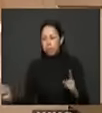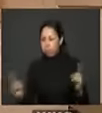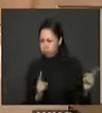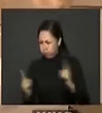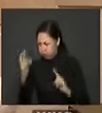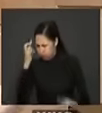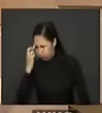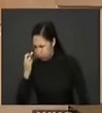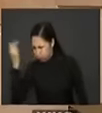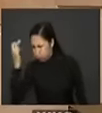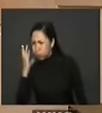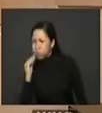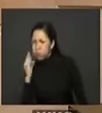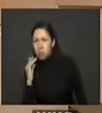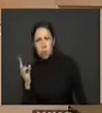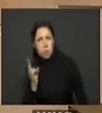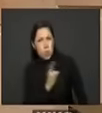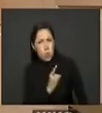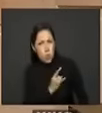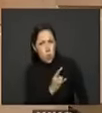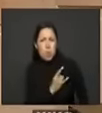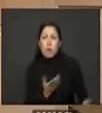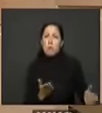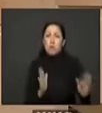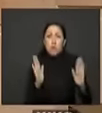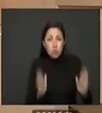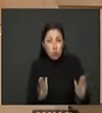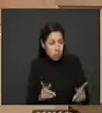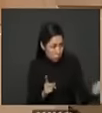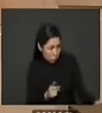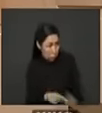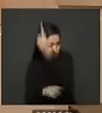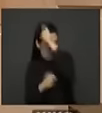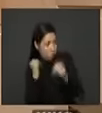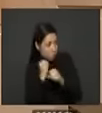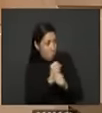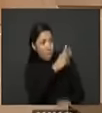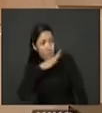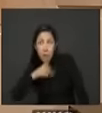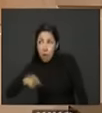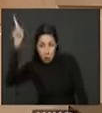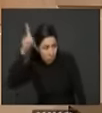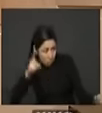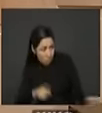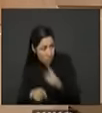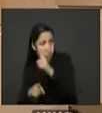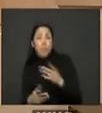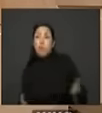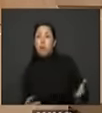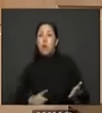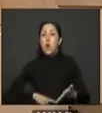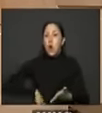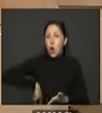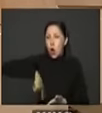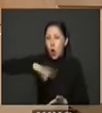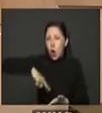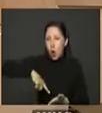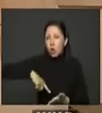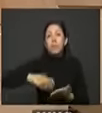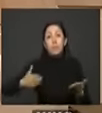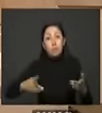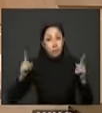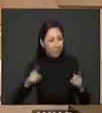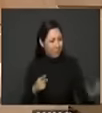profesionales de universidades citadinas que quieran irse a trabajar en sus municipios pero sobre todo contratando gente de los